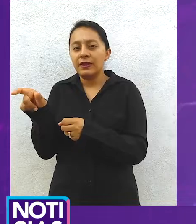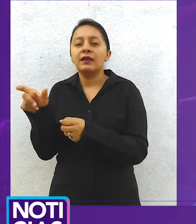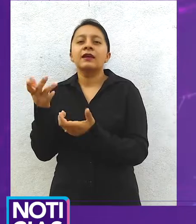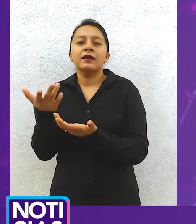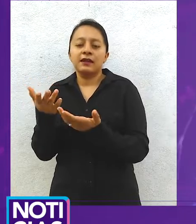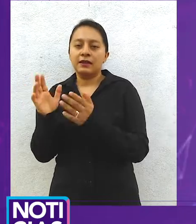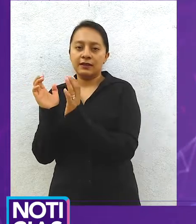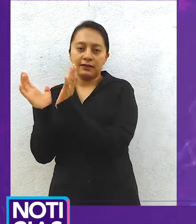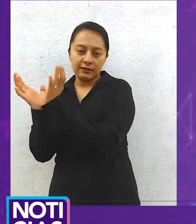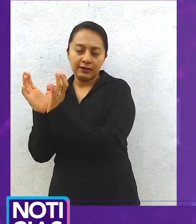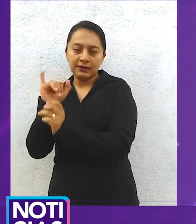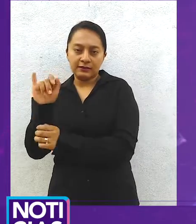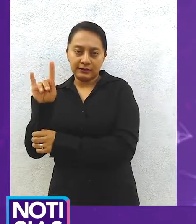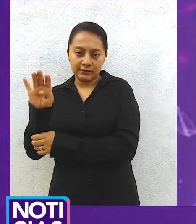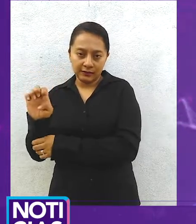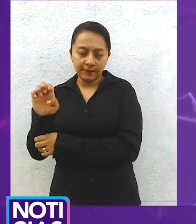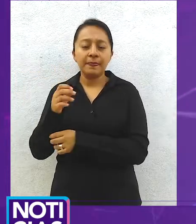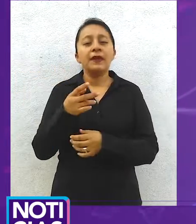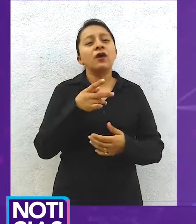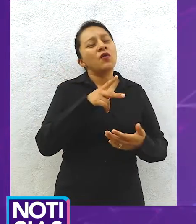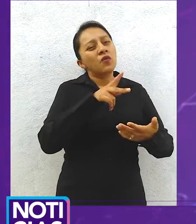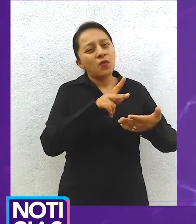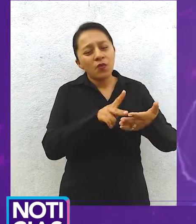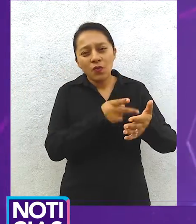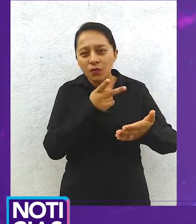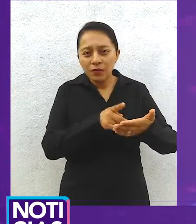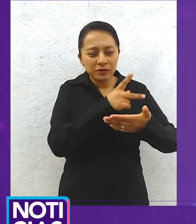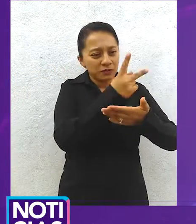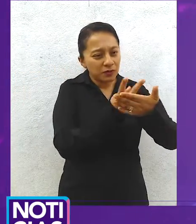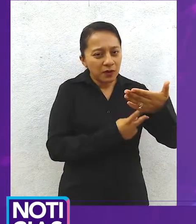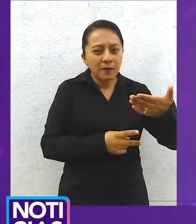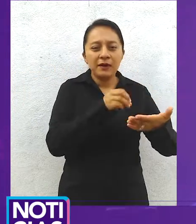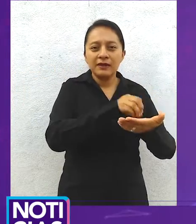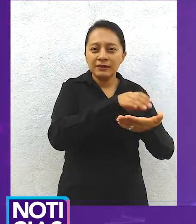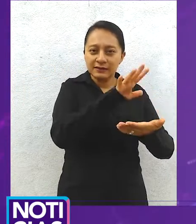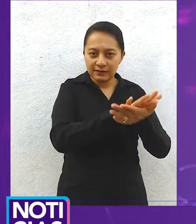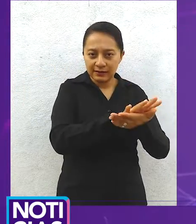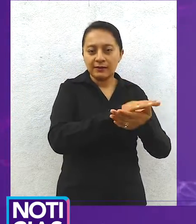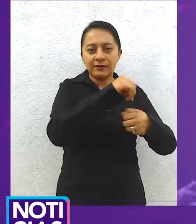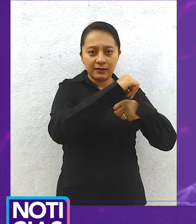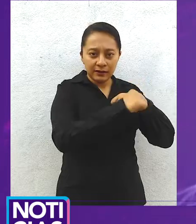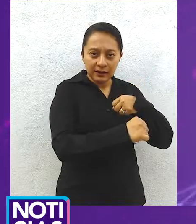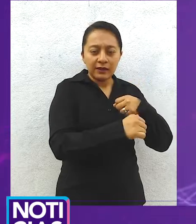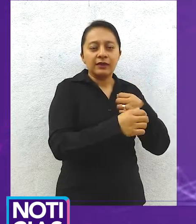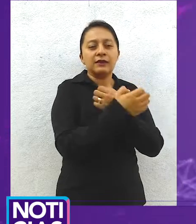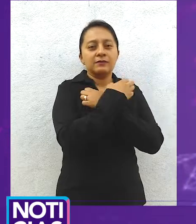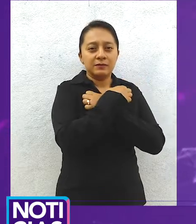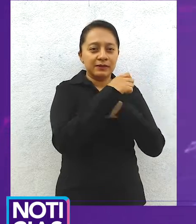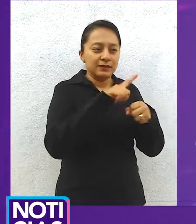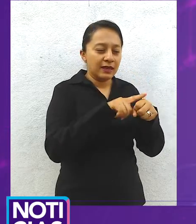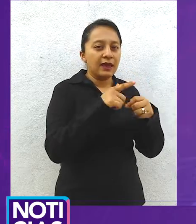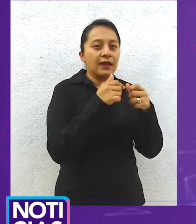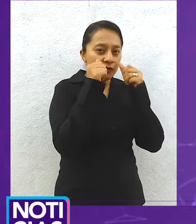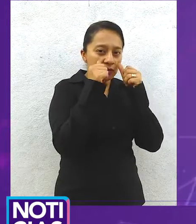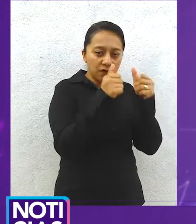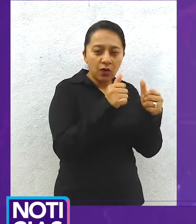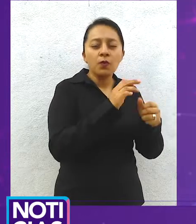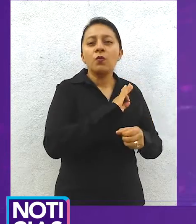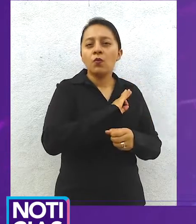44 22 91 92 00